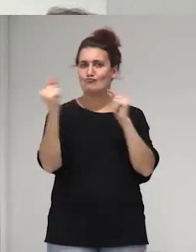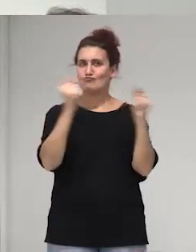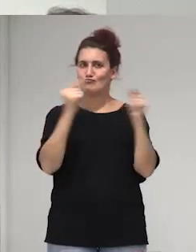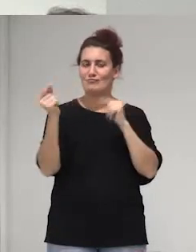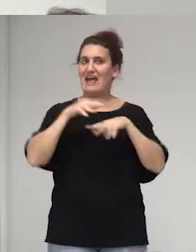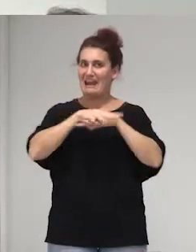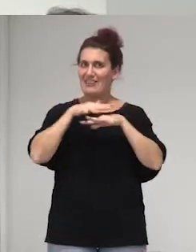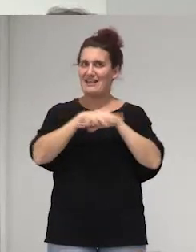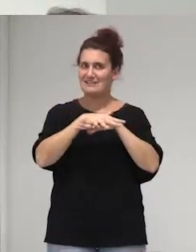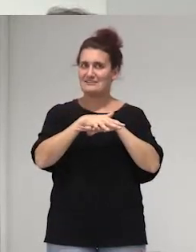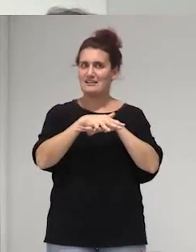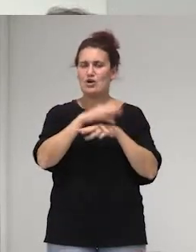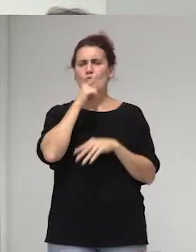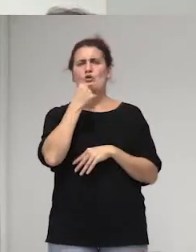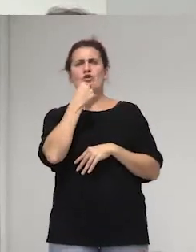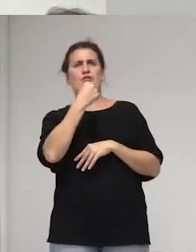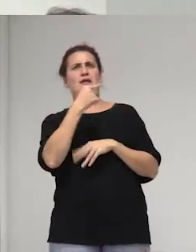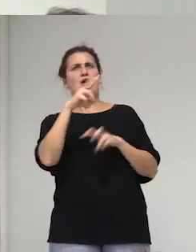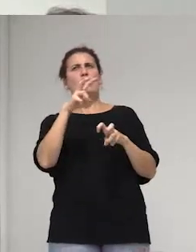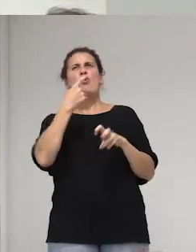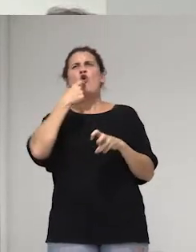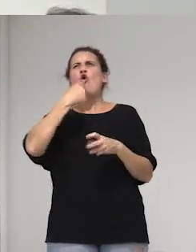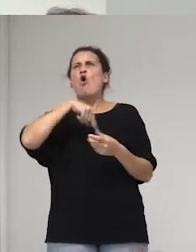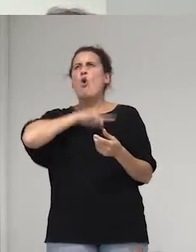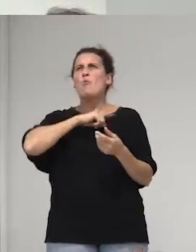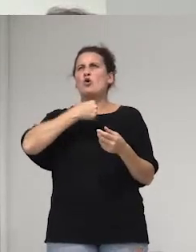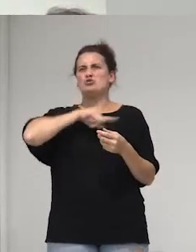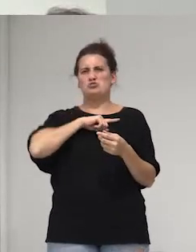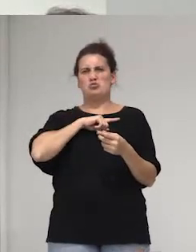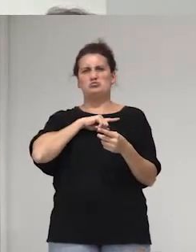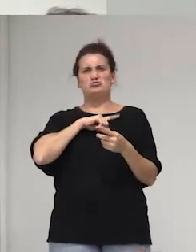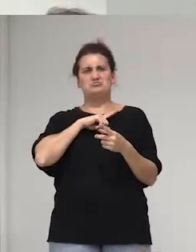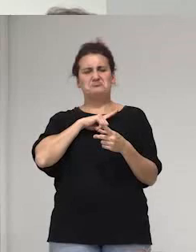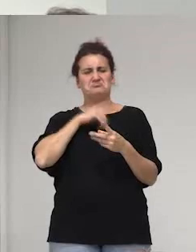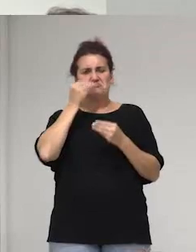que como contenemos toda esta cuestión de